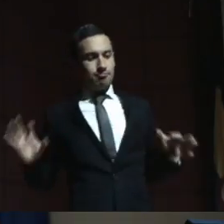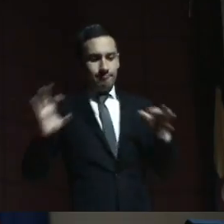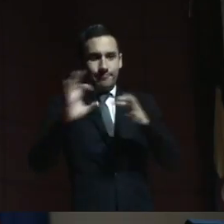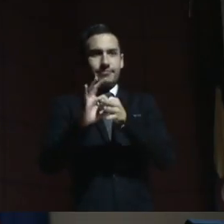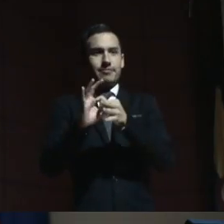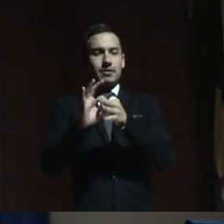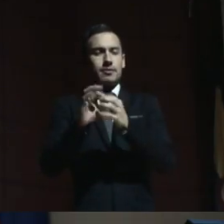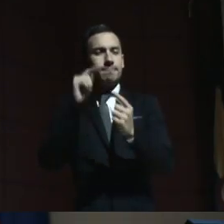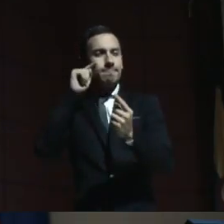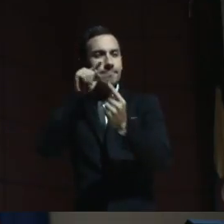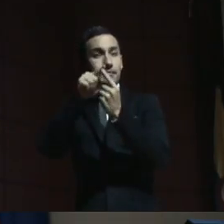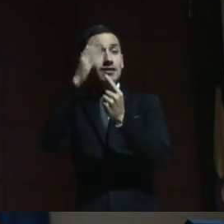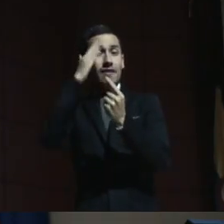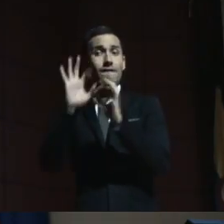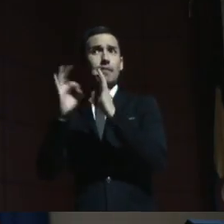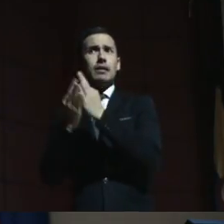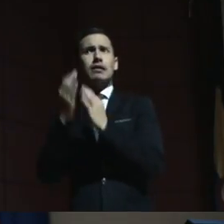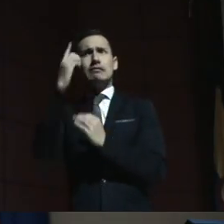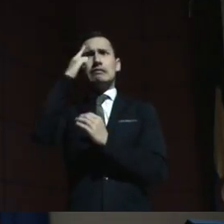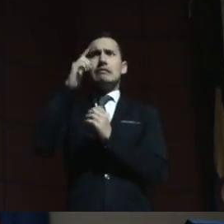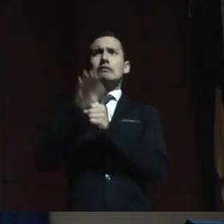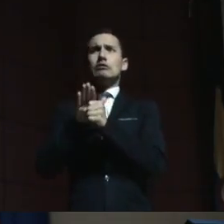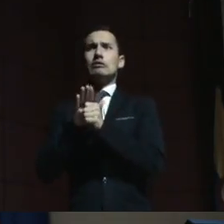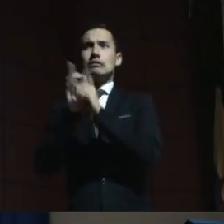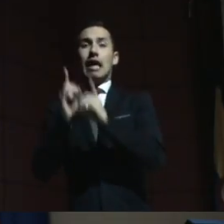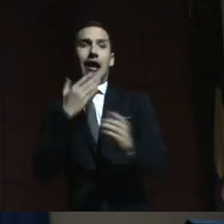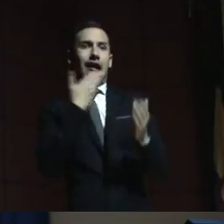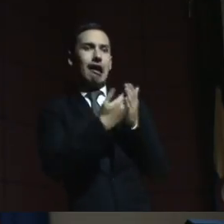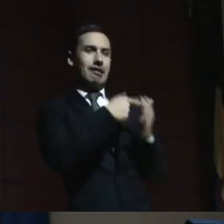cuando se acercan a tomar estas decisiones.